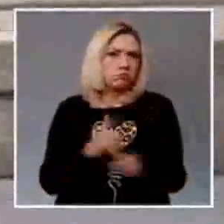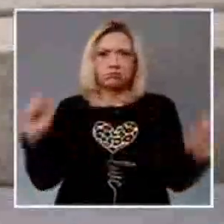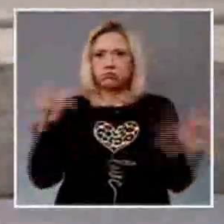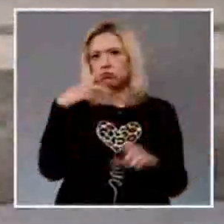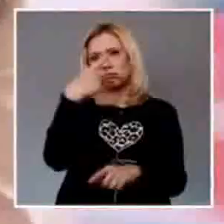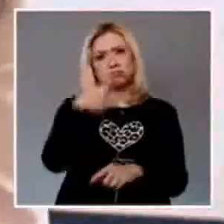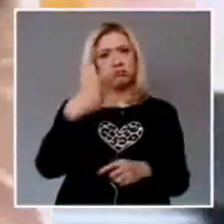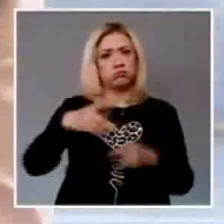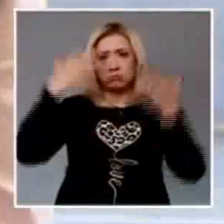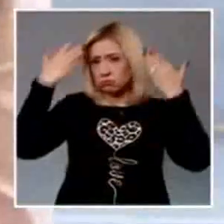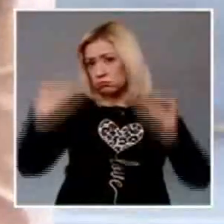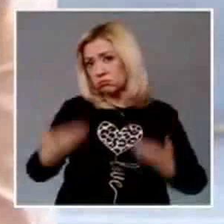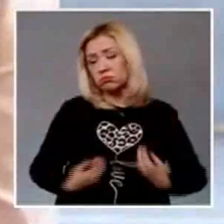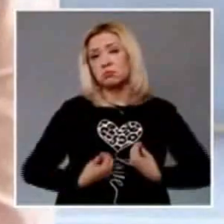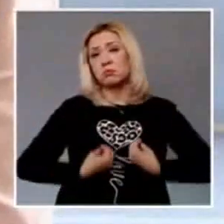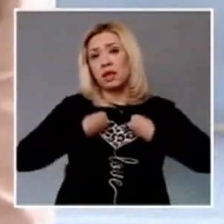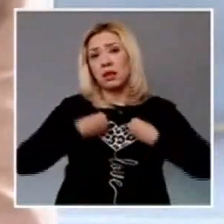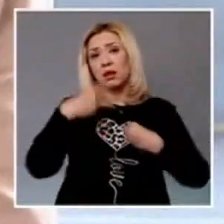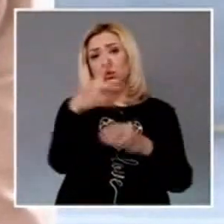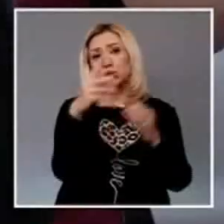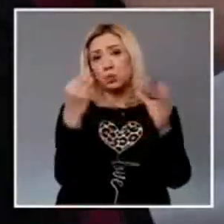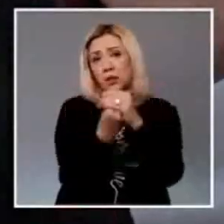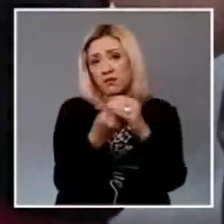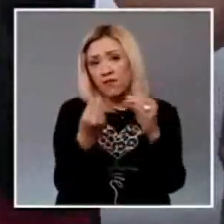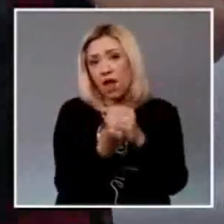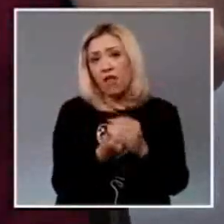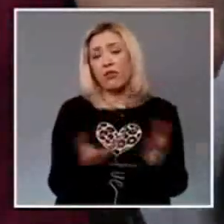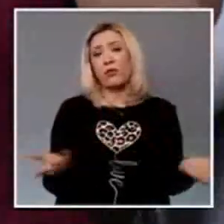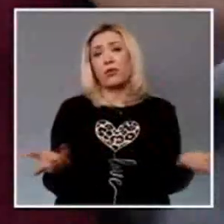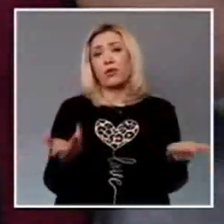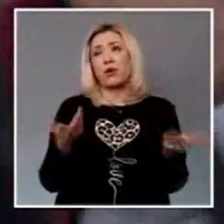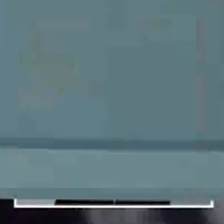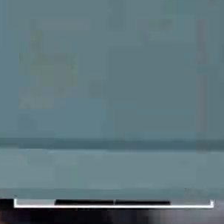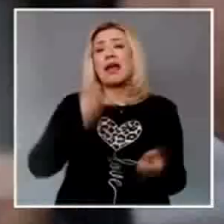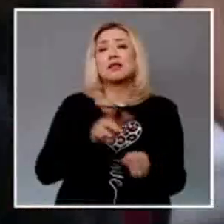privada, al reconocimiento de la personalidad jurídica y al nombre.